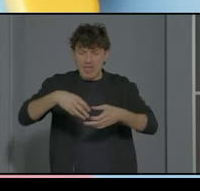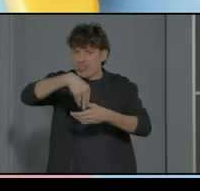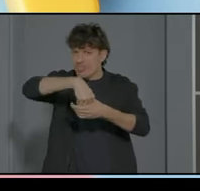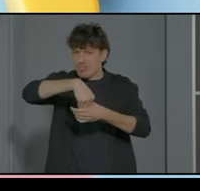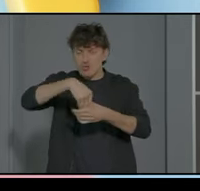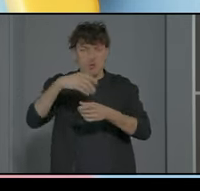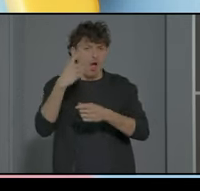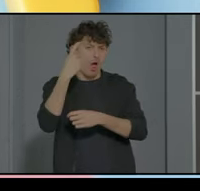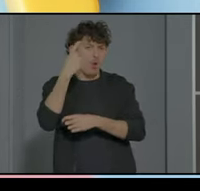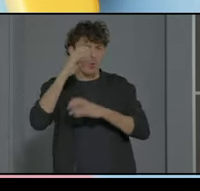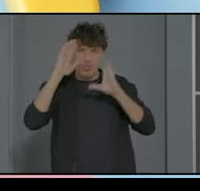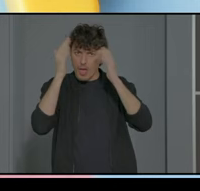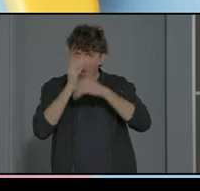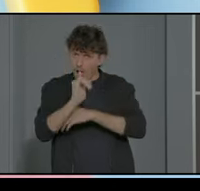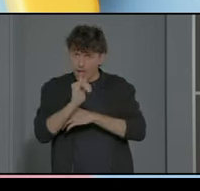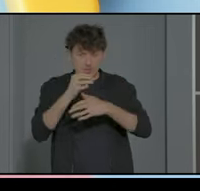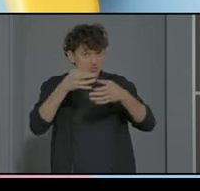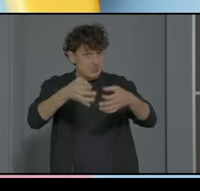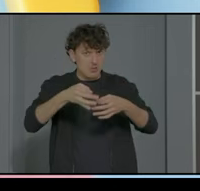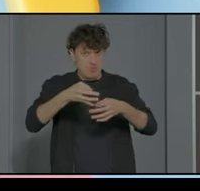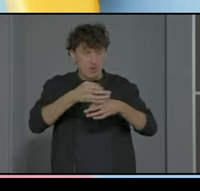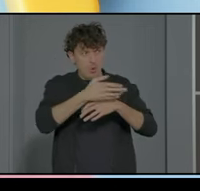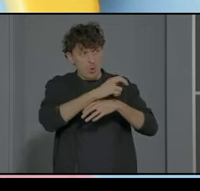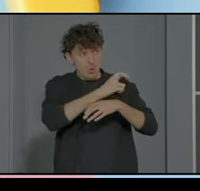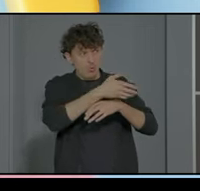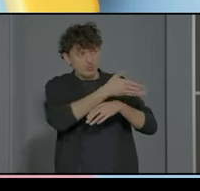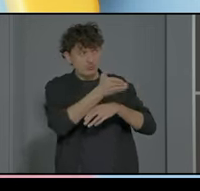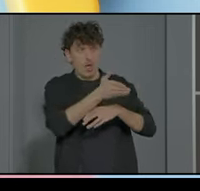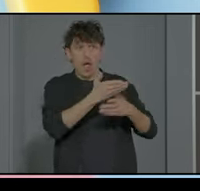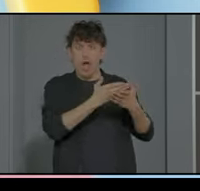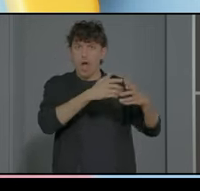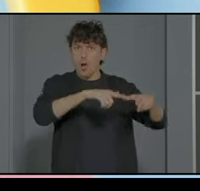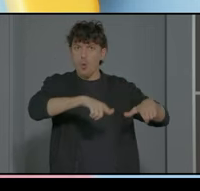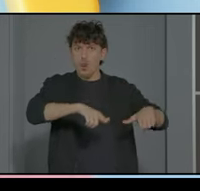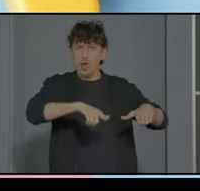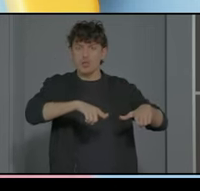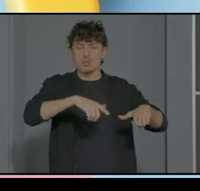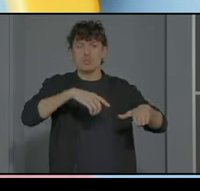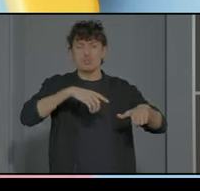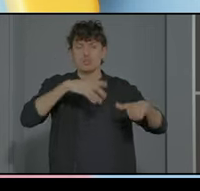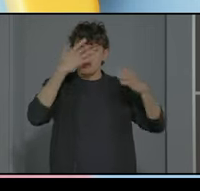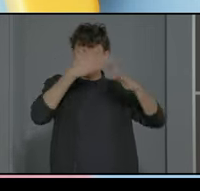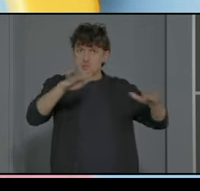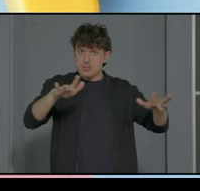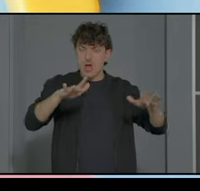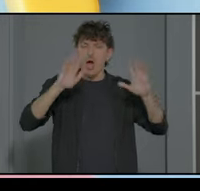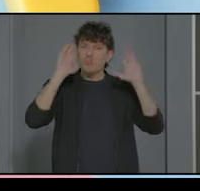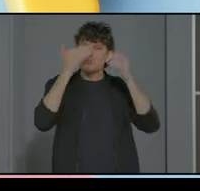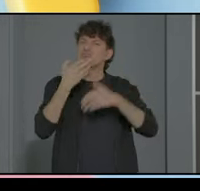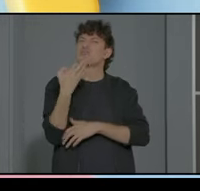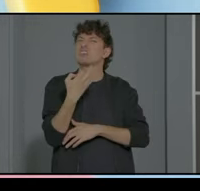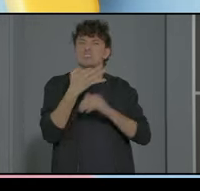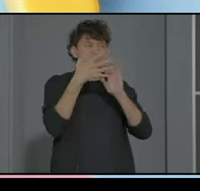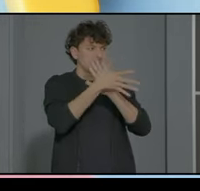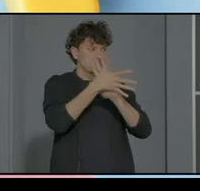resto de aulas aunque no tengan alumnos con TEA tanto en conocimiento de lo que es el autismo como